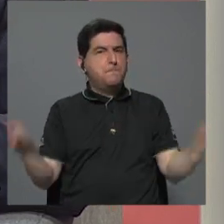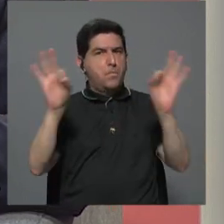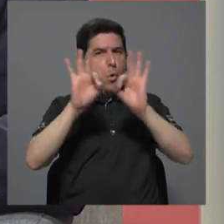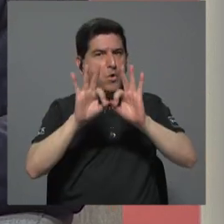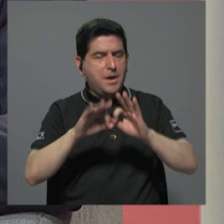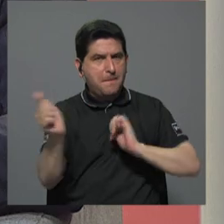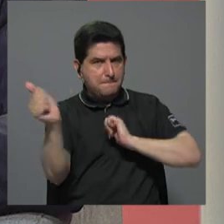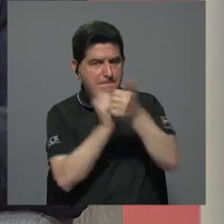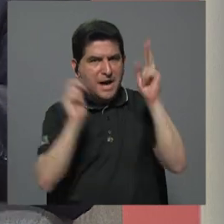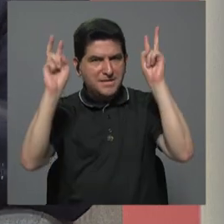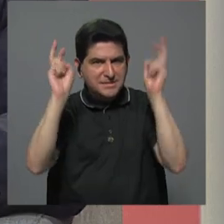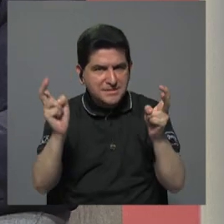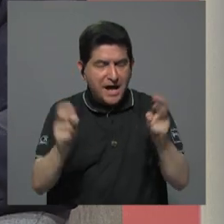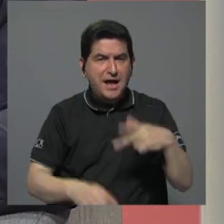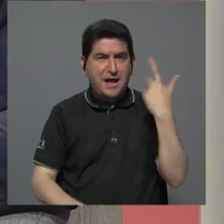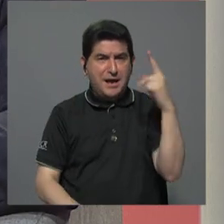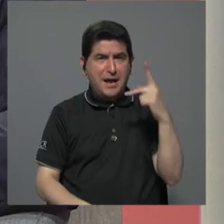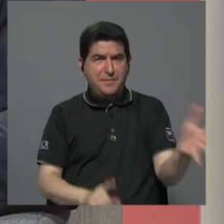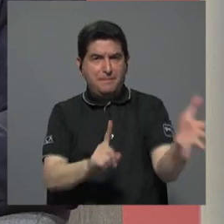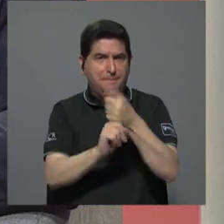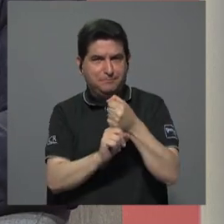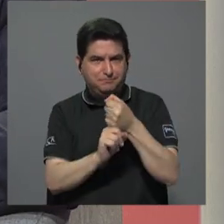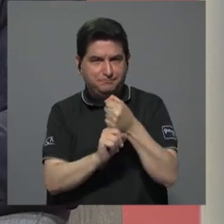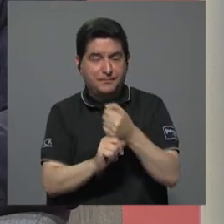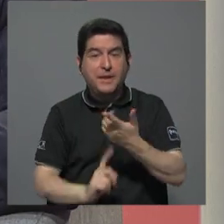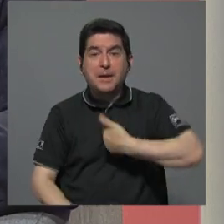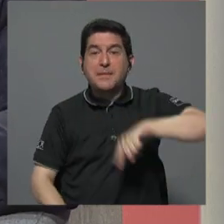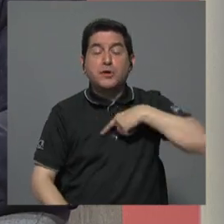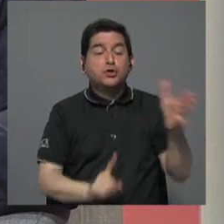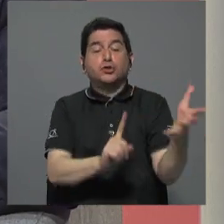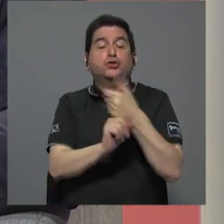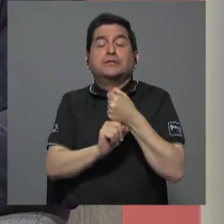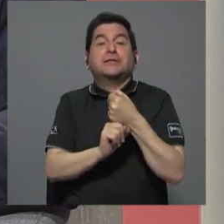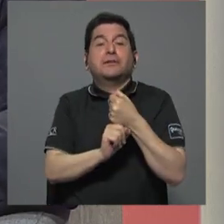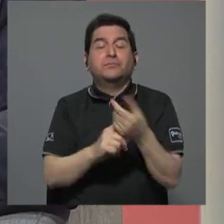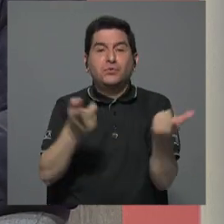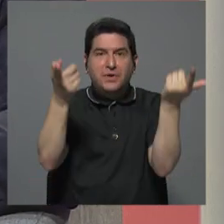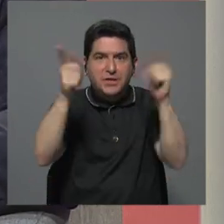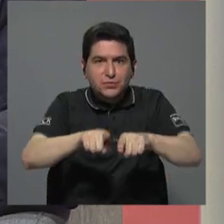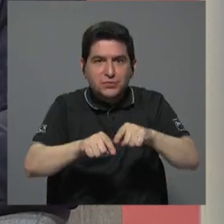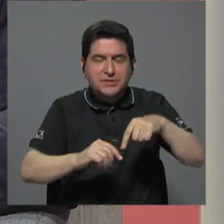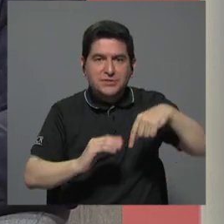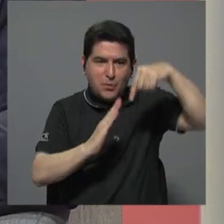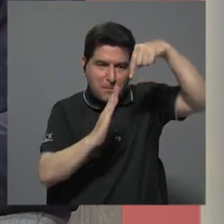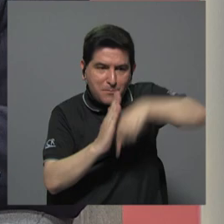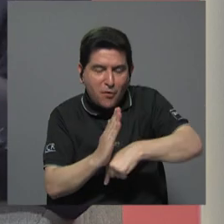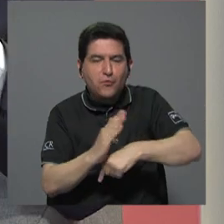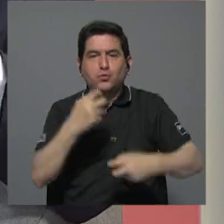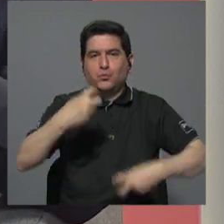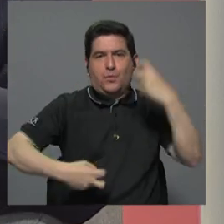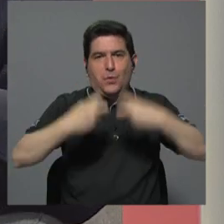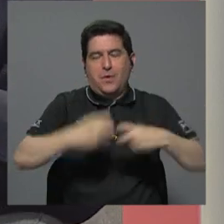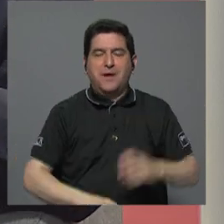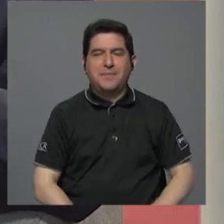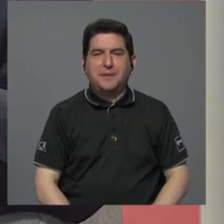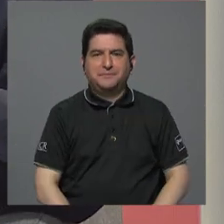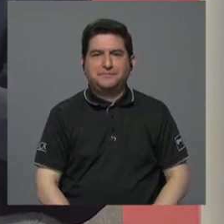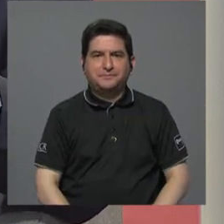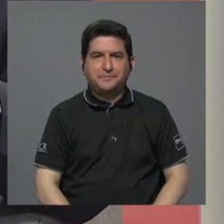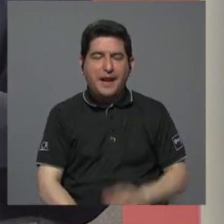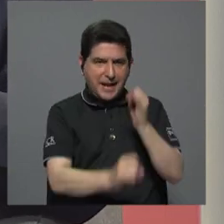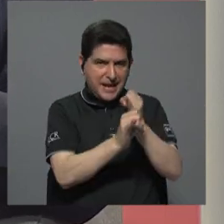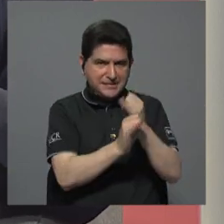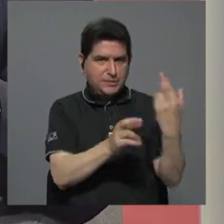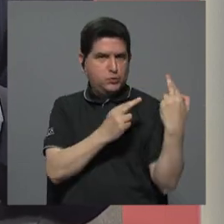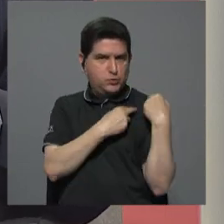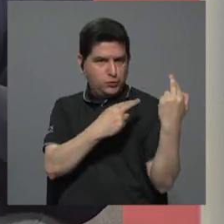superar este tema, el riesgo de la captura. Para nosotros la captura es lo que está en la raíz del problema. Cuando el ente, que